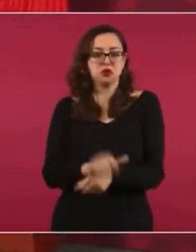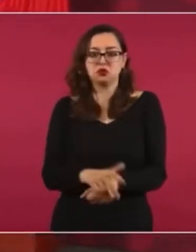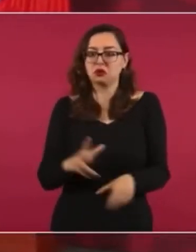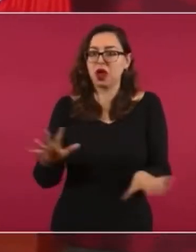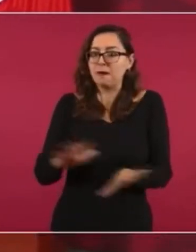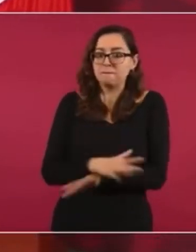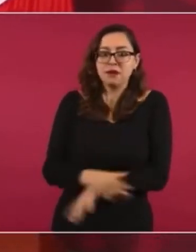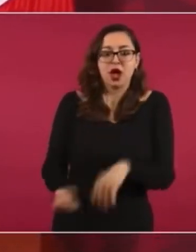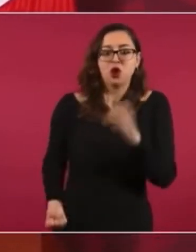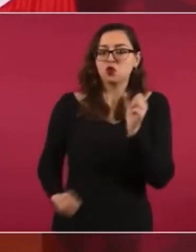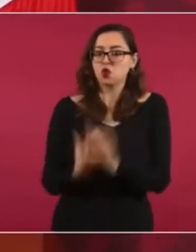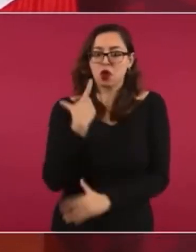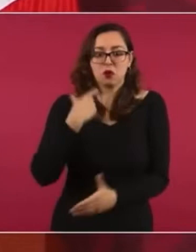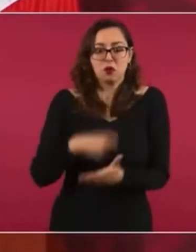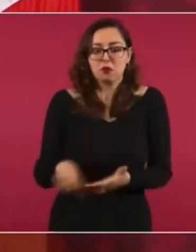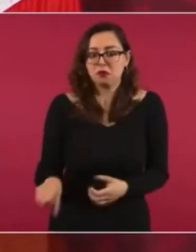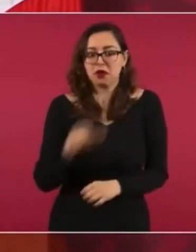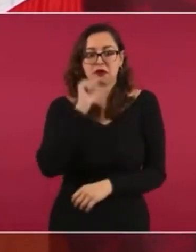¿No se sabe eso?